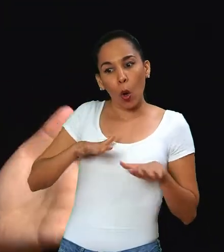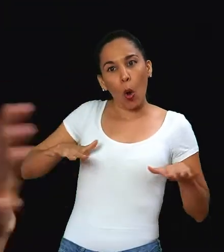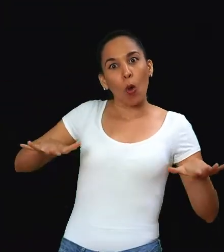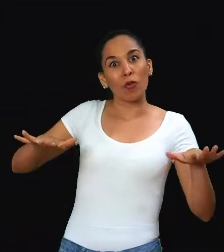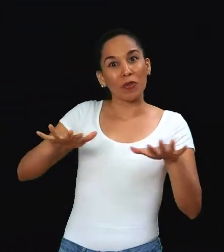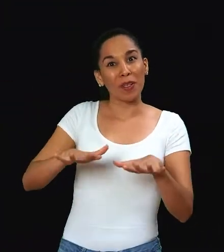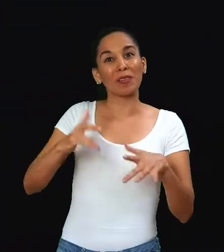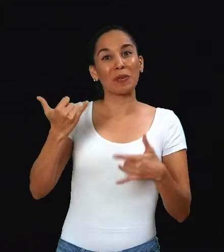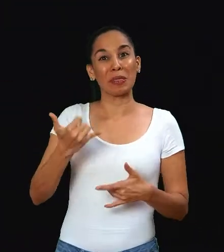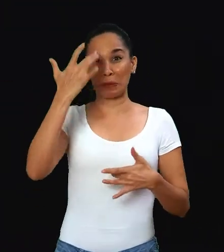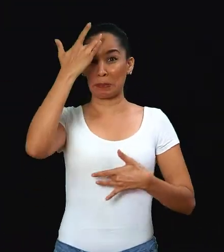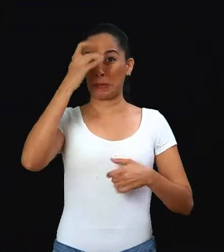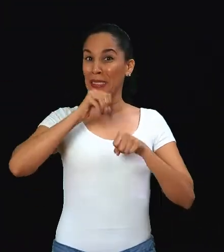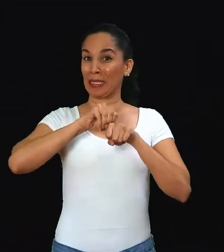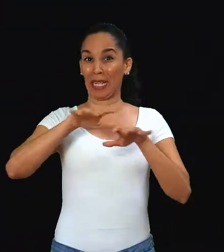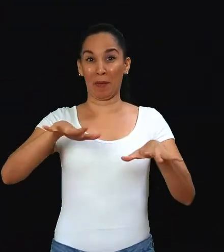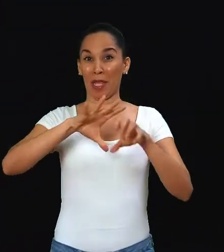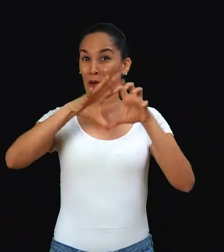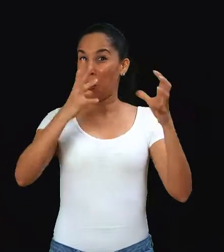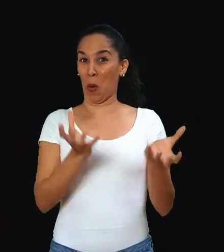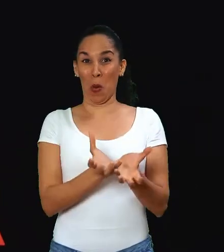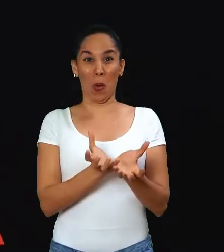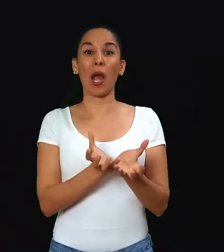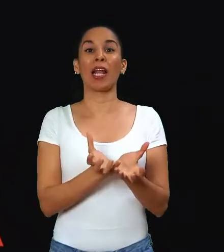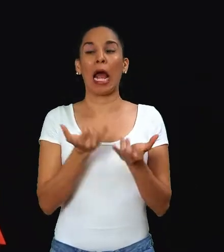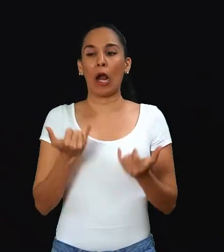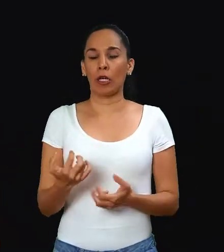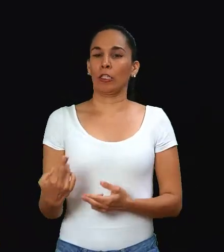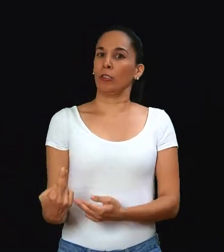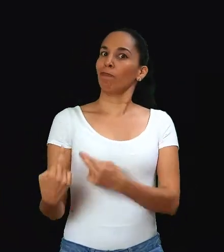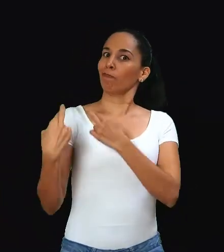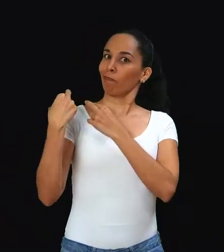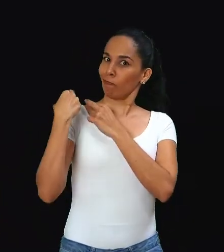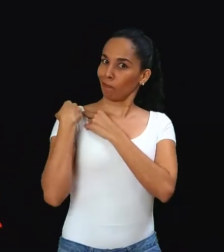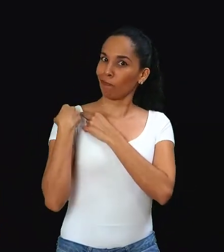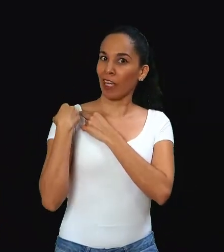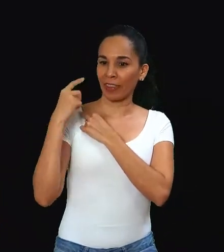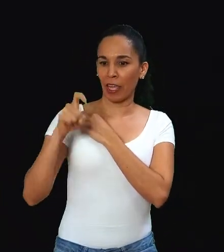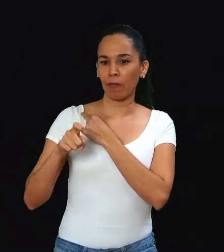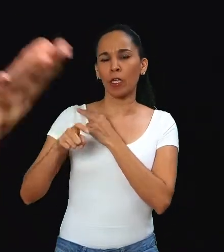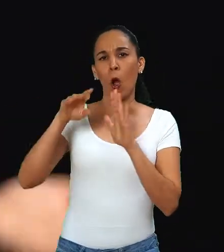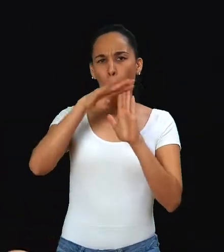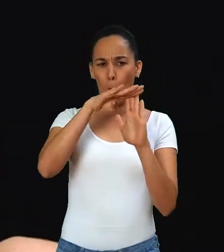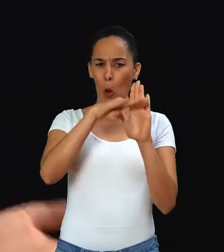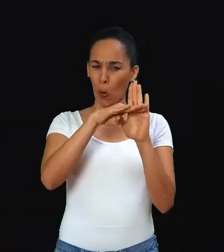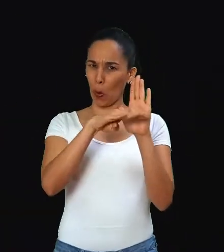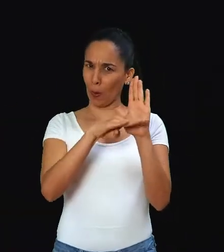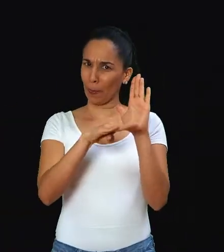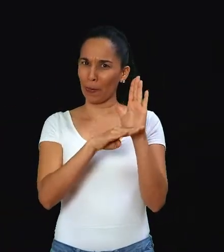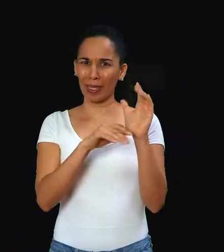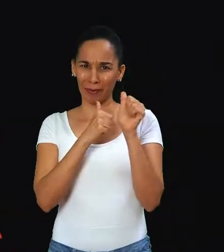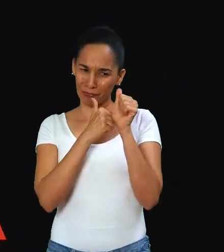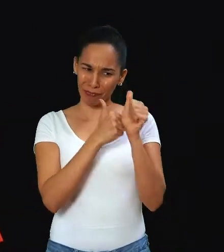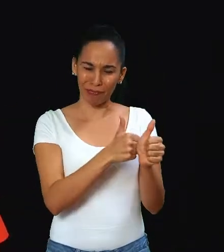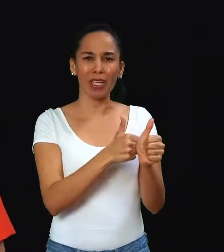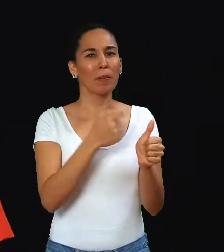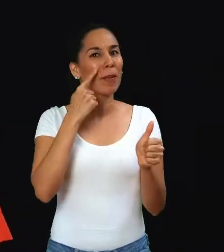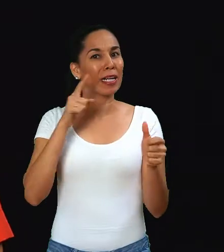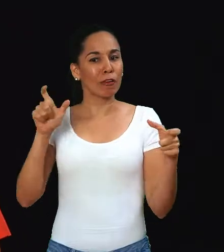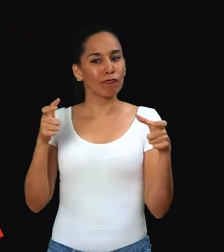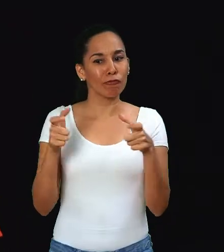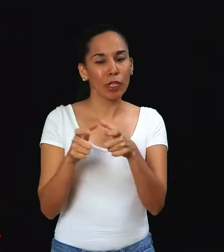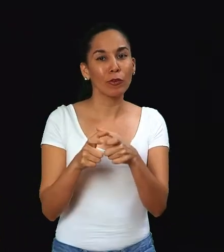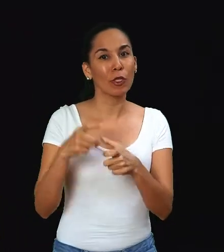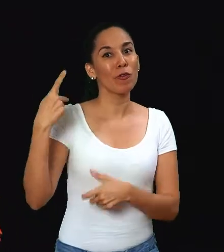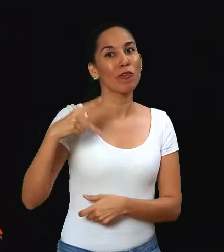de la pandemia global, responsablemente nos vemos obligados a tomar una serie de medidas que nos ayuden a reducir